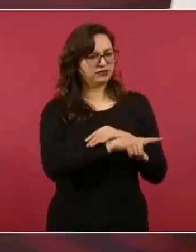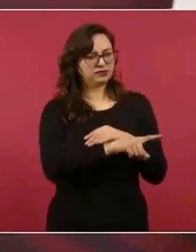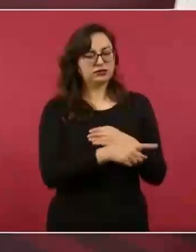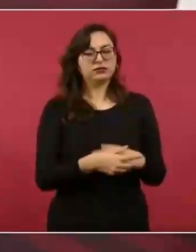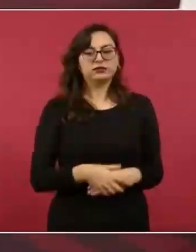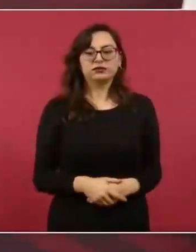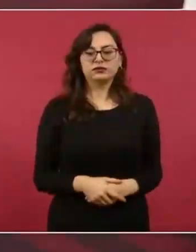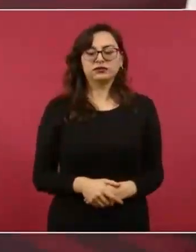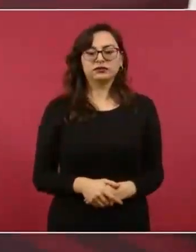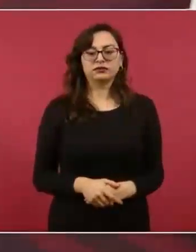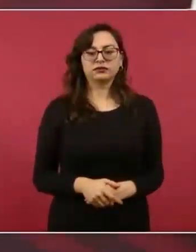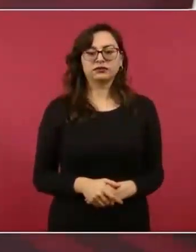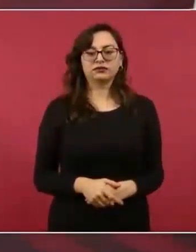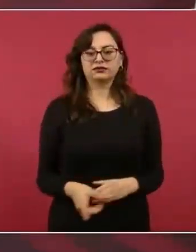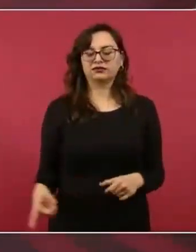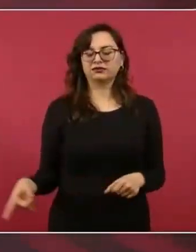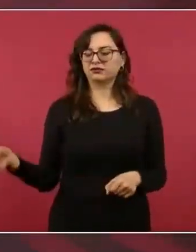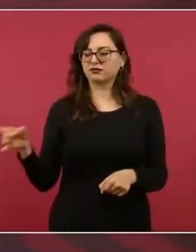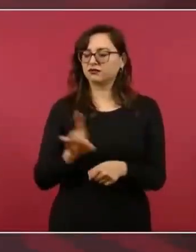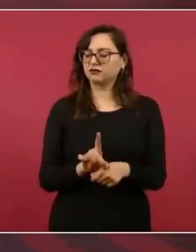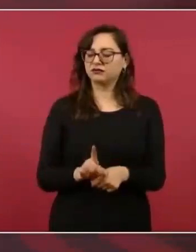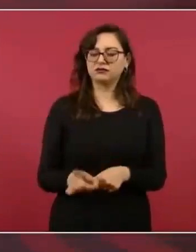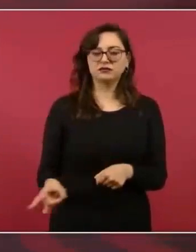Y así, diario.